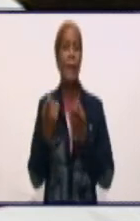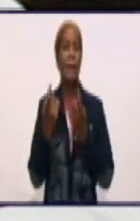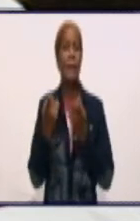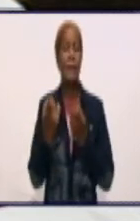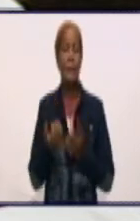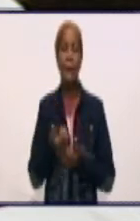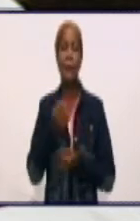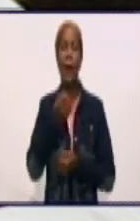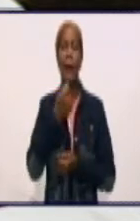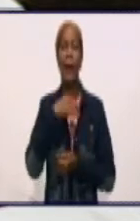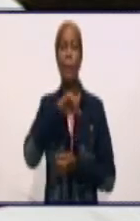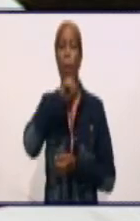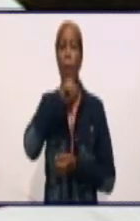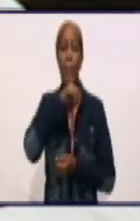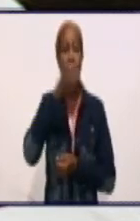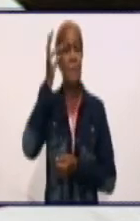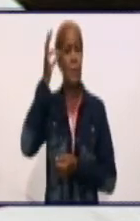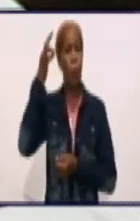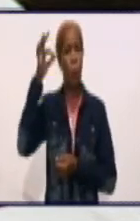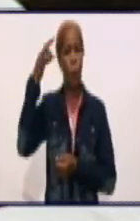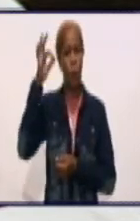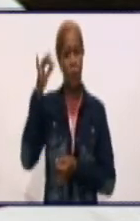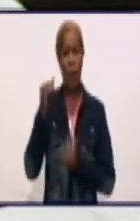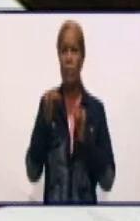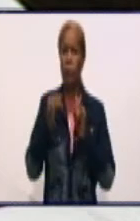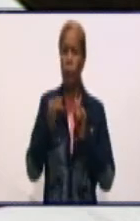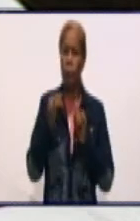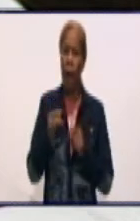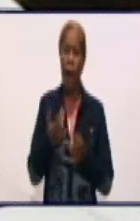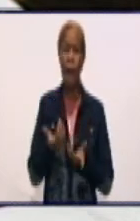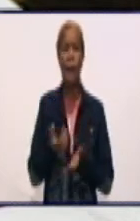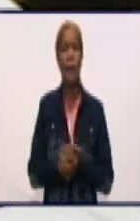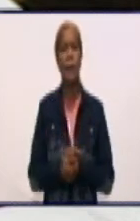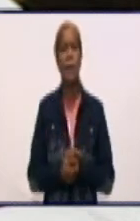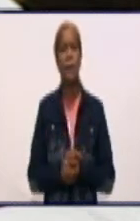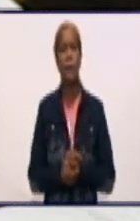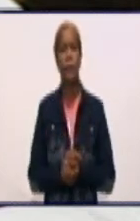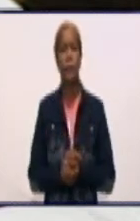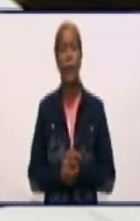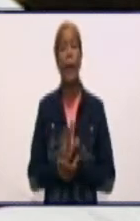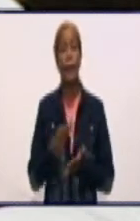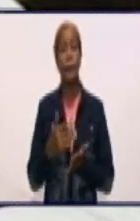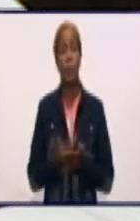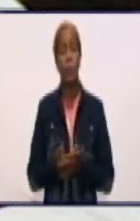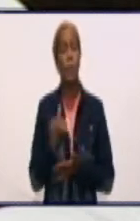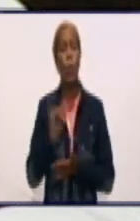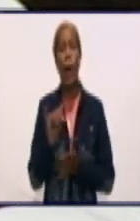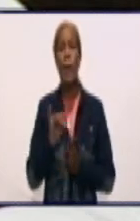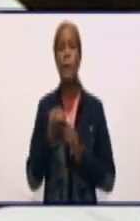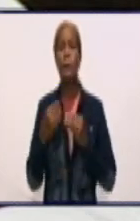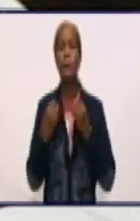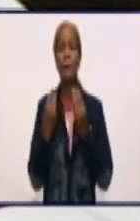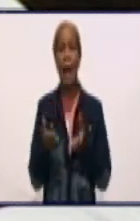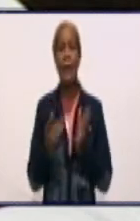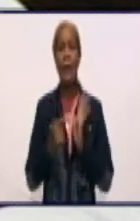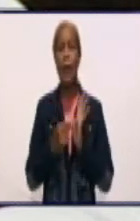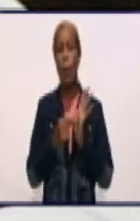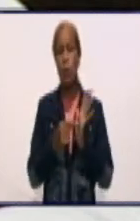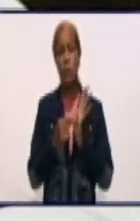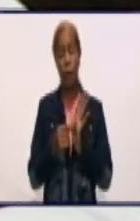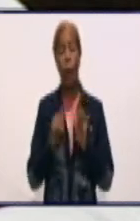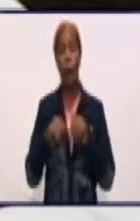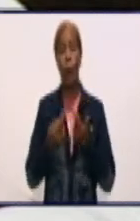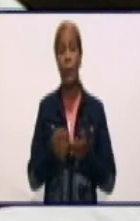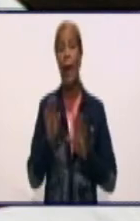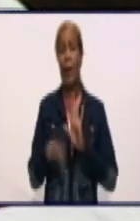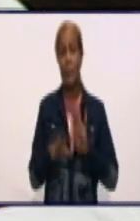niños, porque en estos momentos de como uno habla de pandemia, hay veces, como dicen algunas personas, la mejor medicina hay veces que es el